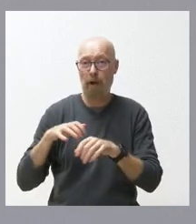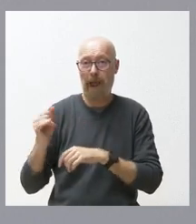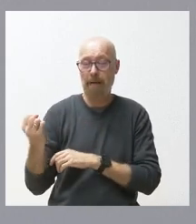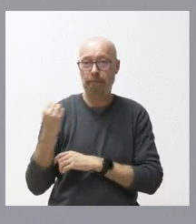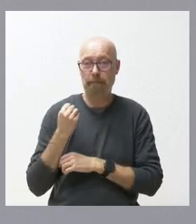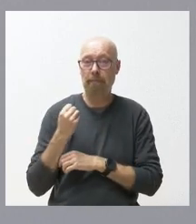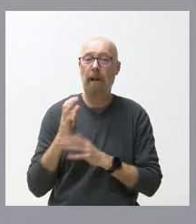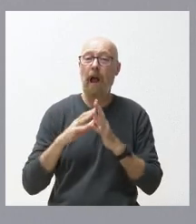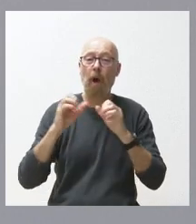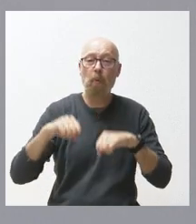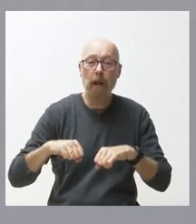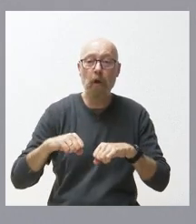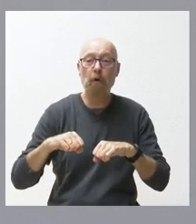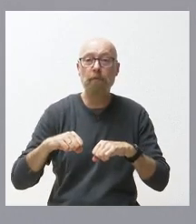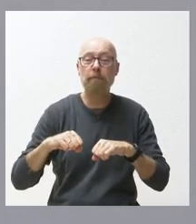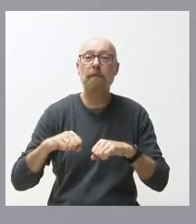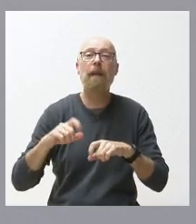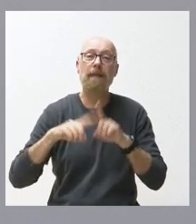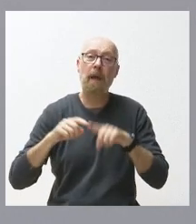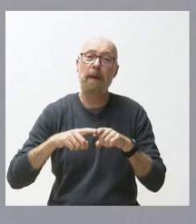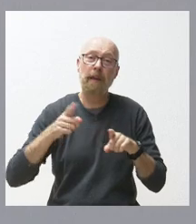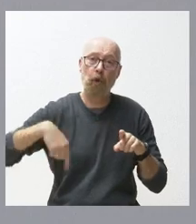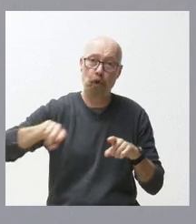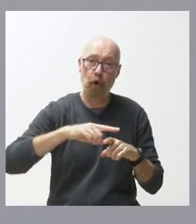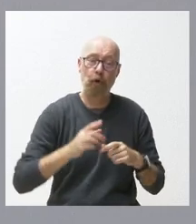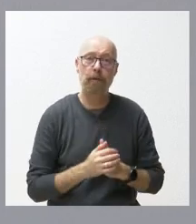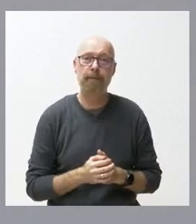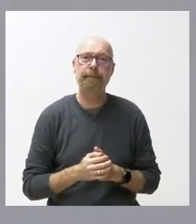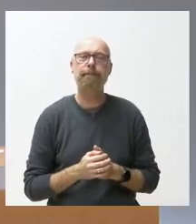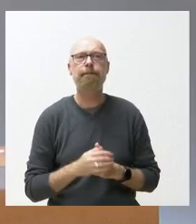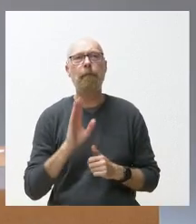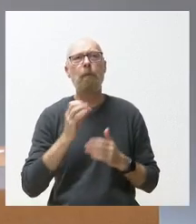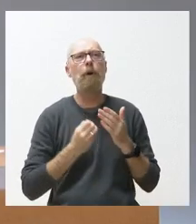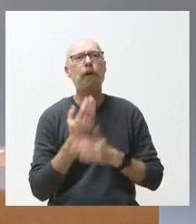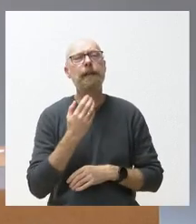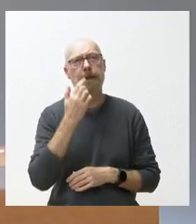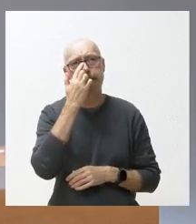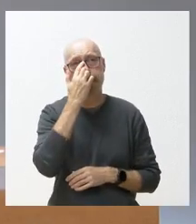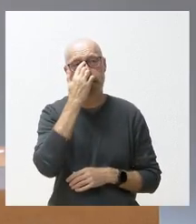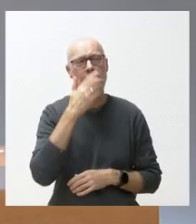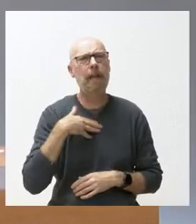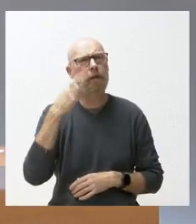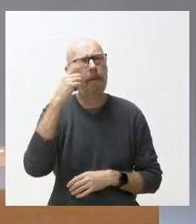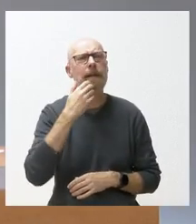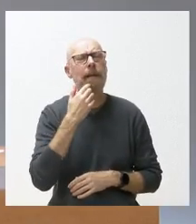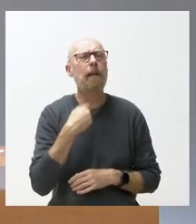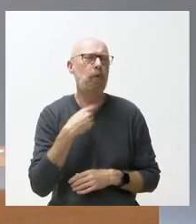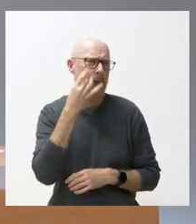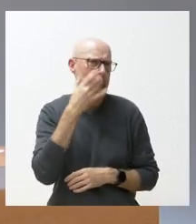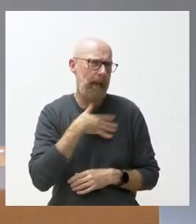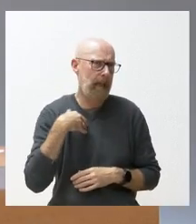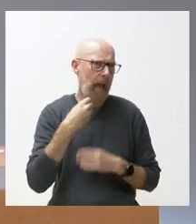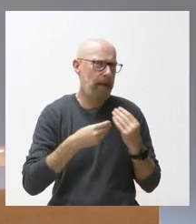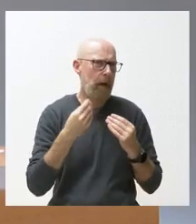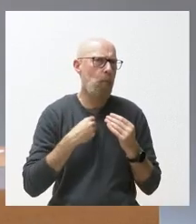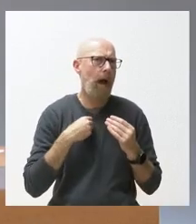ya depende de todas las partes no solamente de una Sí, hola, buenos días me gustaría saber dice que usted que la idea es convocar a los grupos para empezar a negociar de